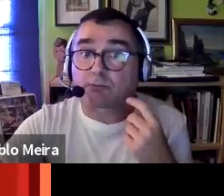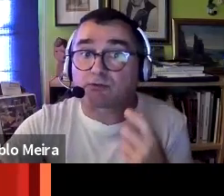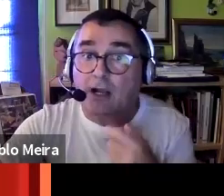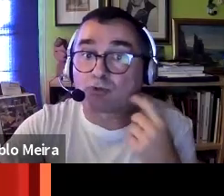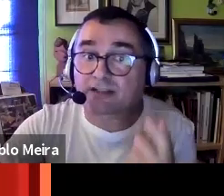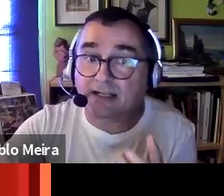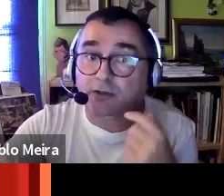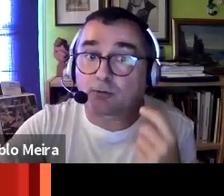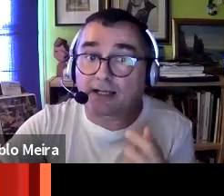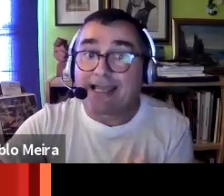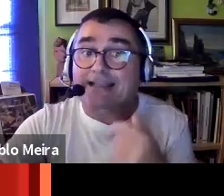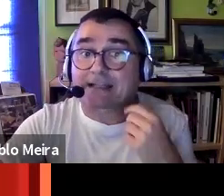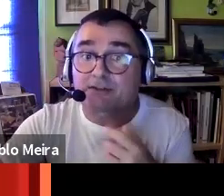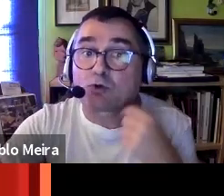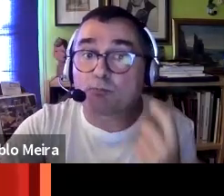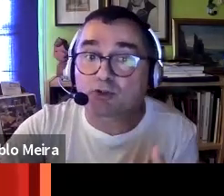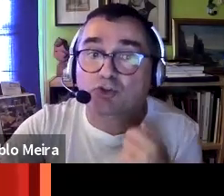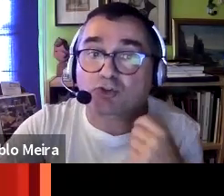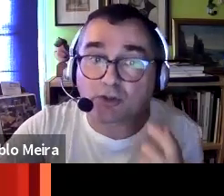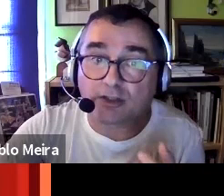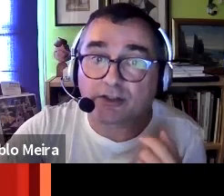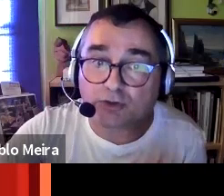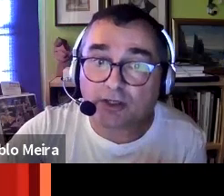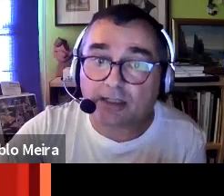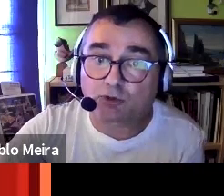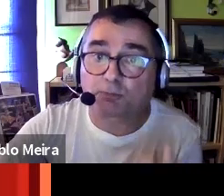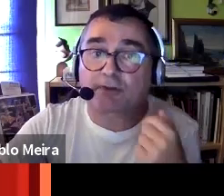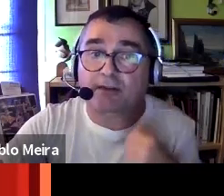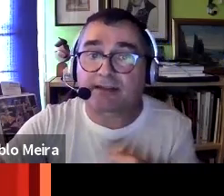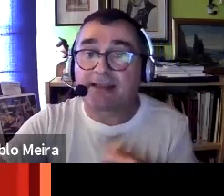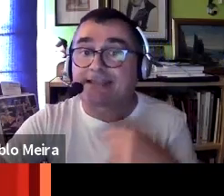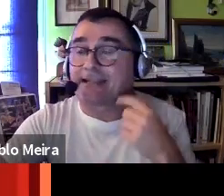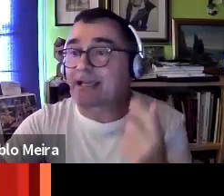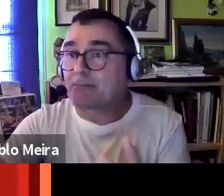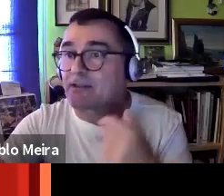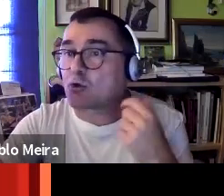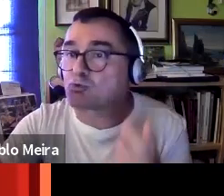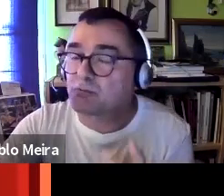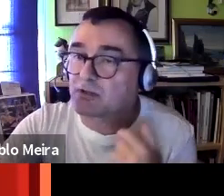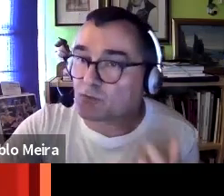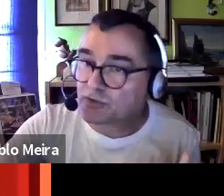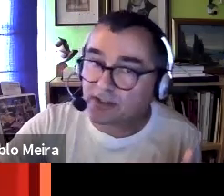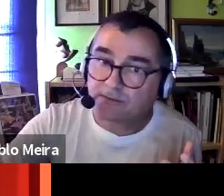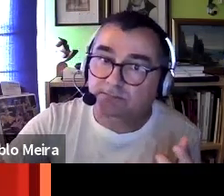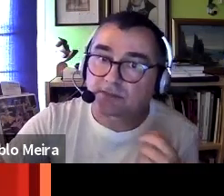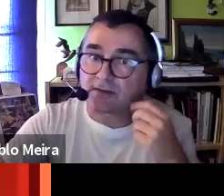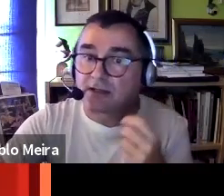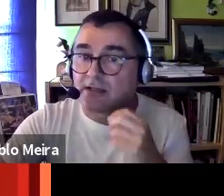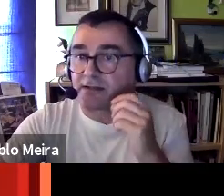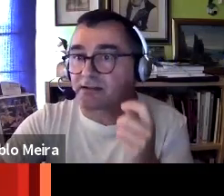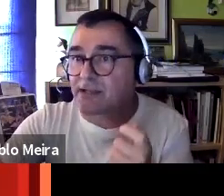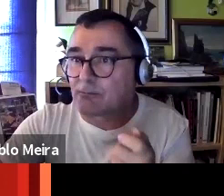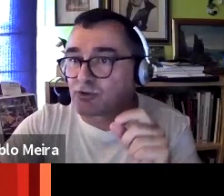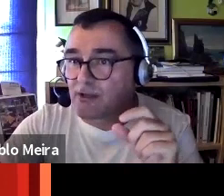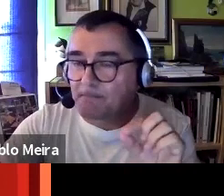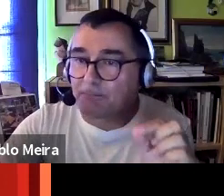composición de la atmósfera a una escala global a través de un aumento sostenido del dióxido de carbono procedente de la quema de combustibles fósiles. Es